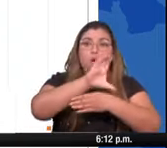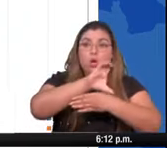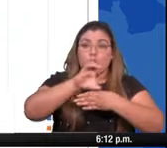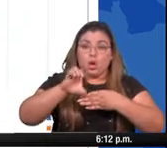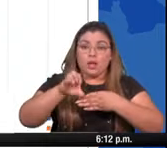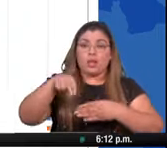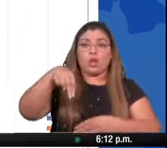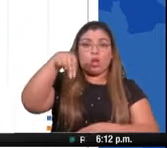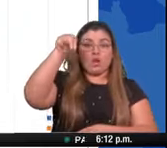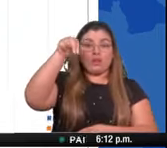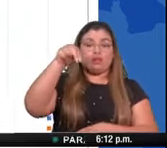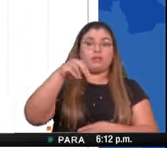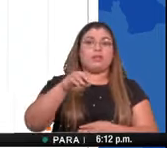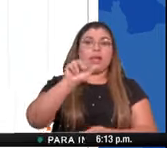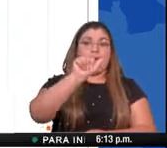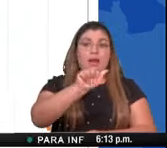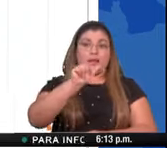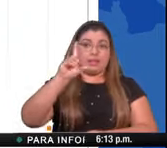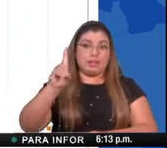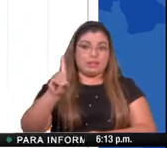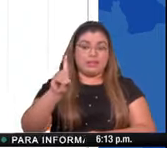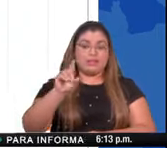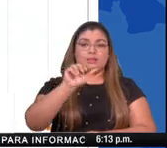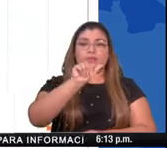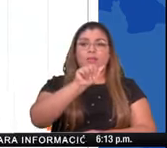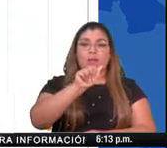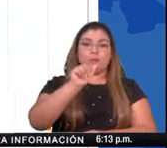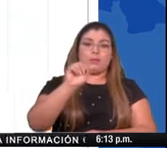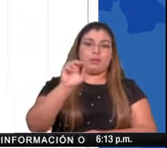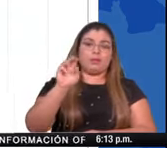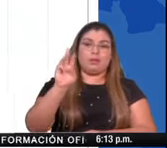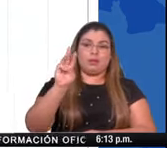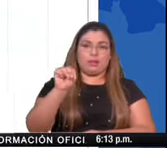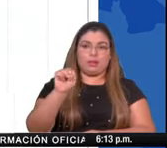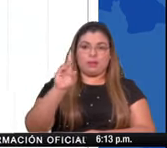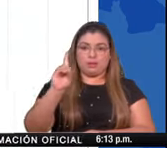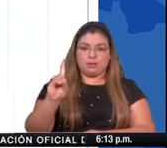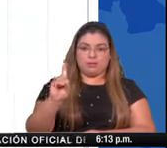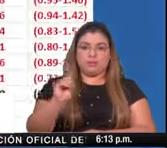Alcalde Díaz, Amelia Dennis de Icaza, El Harino, en Cocle.